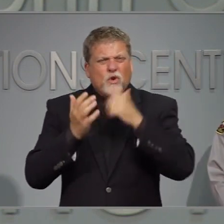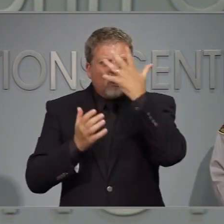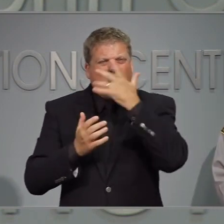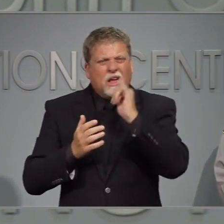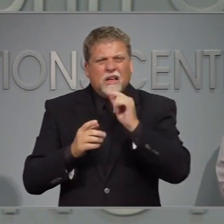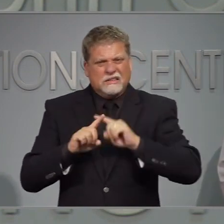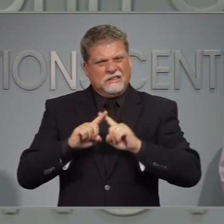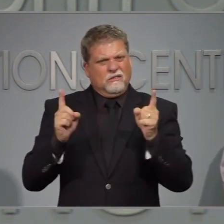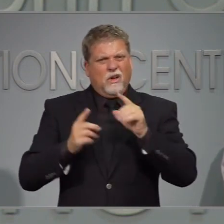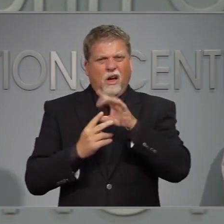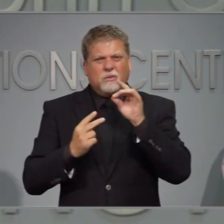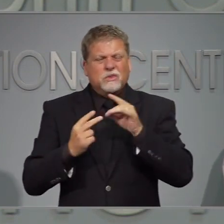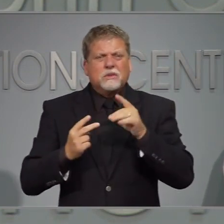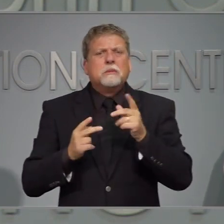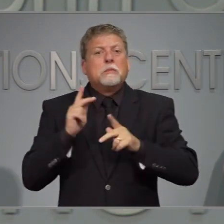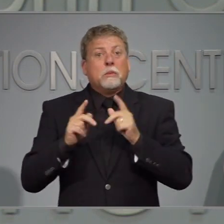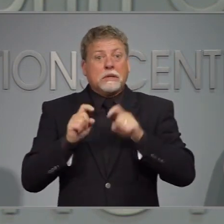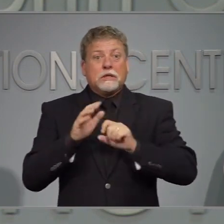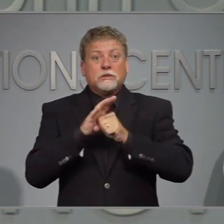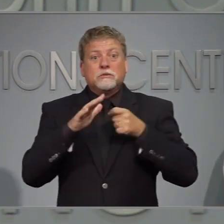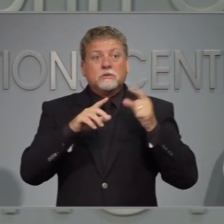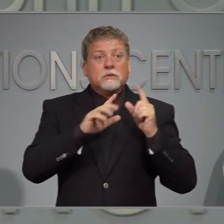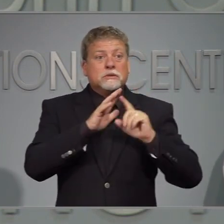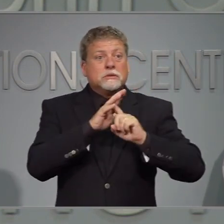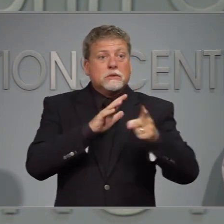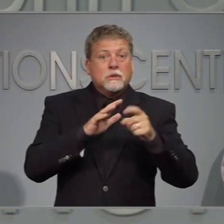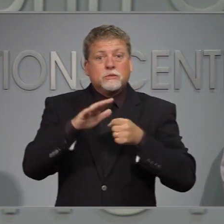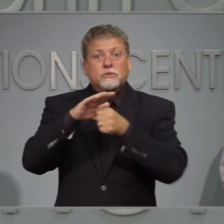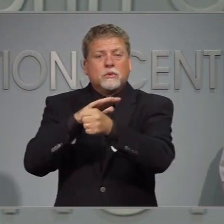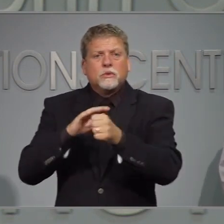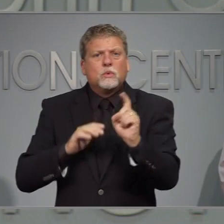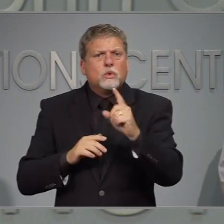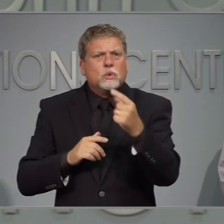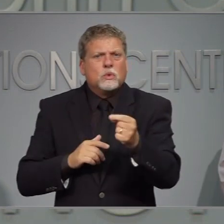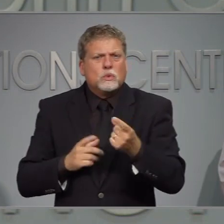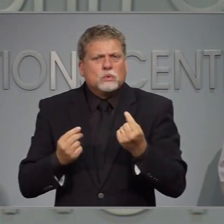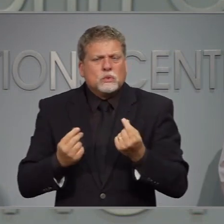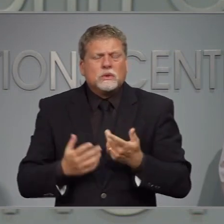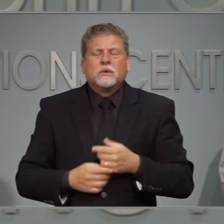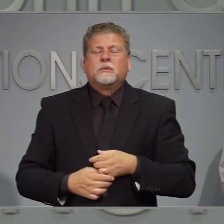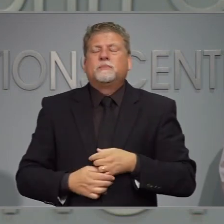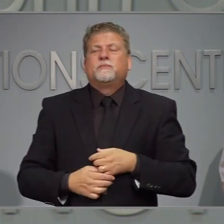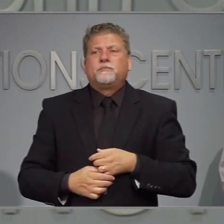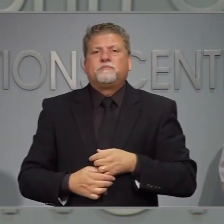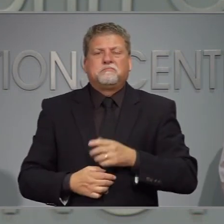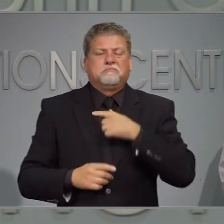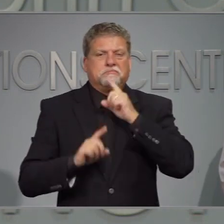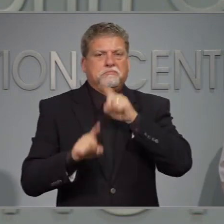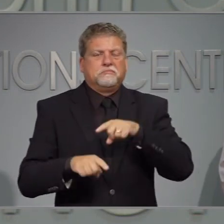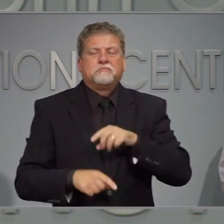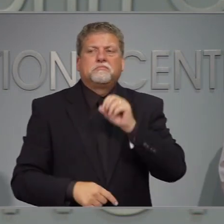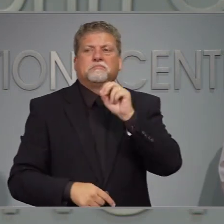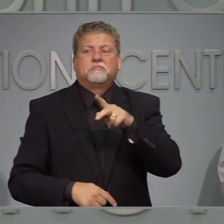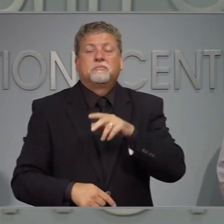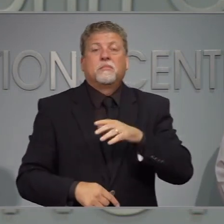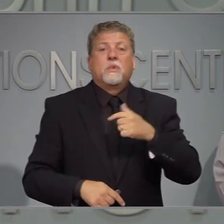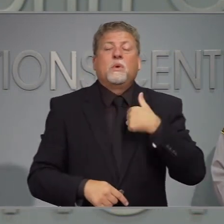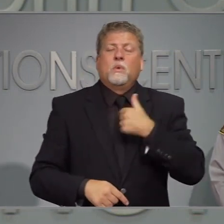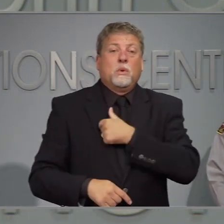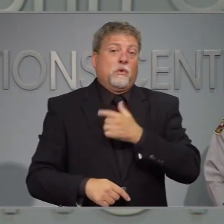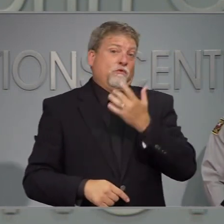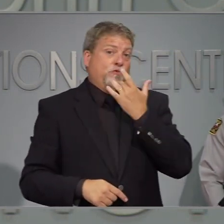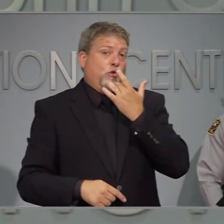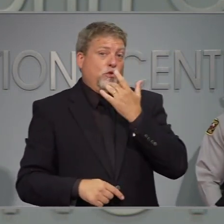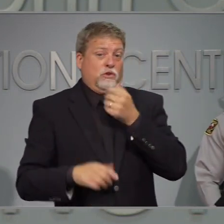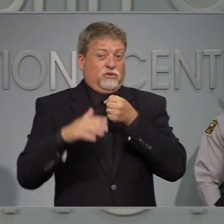COVID-19 puede decirnos cómo va a ser esto. Respuesta estamos instando a las personas que hagan planes